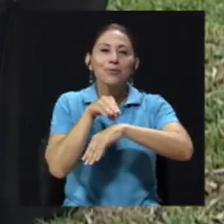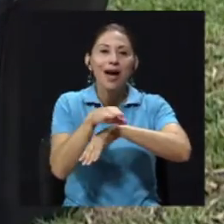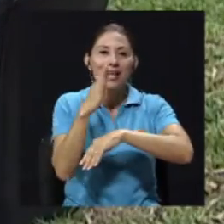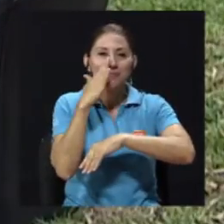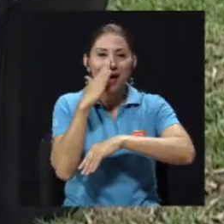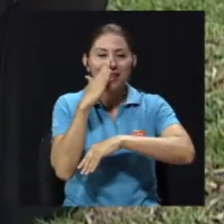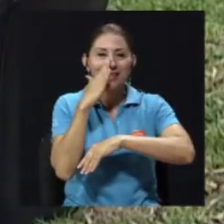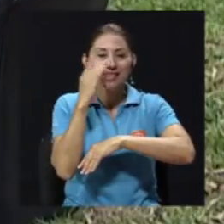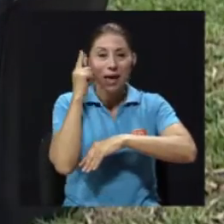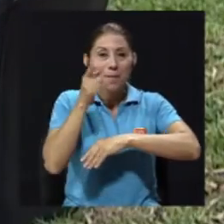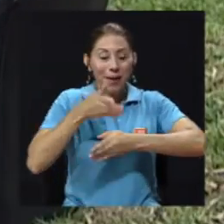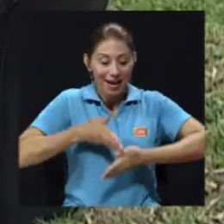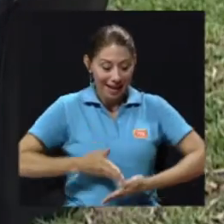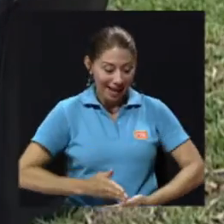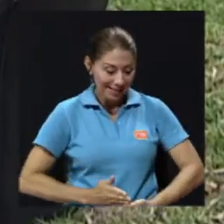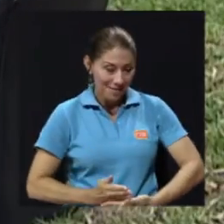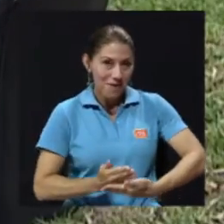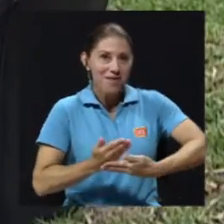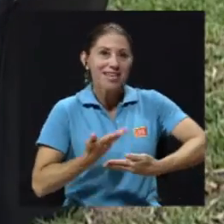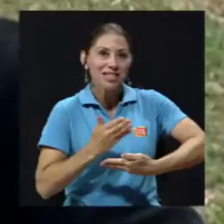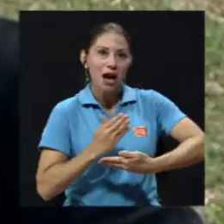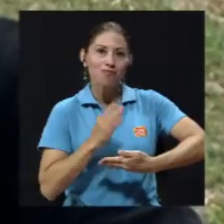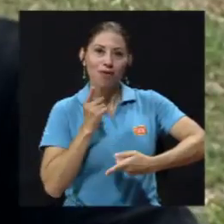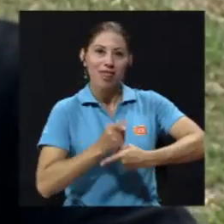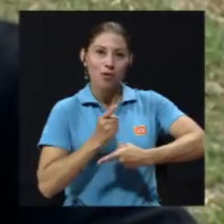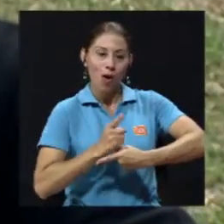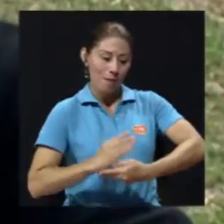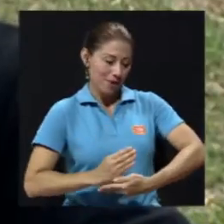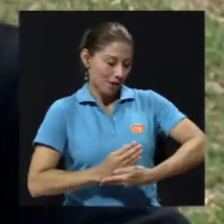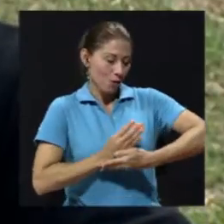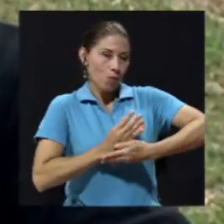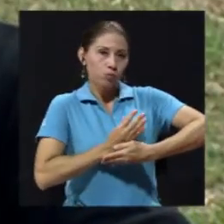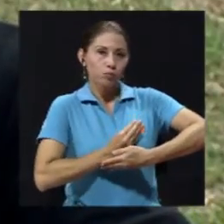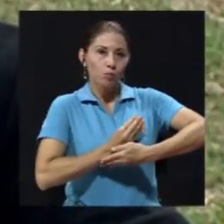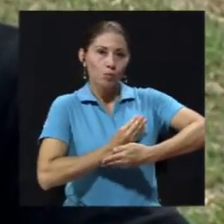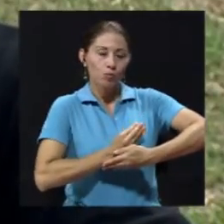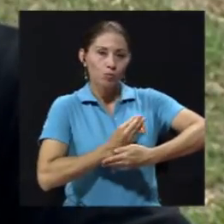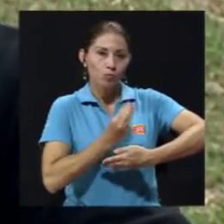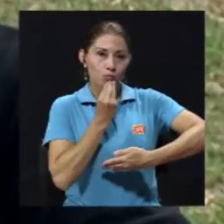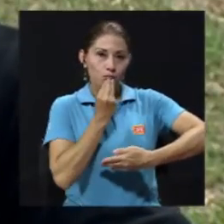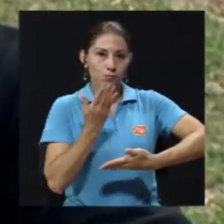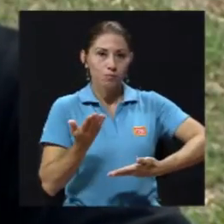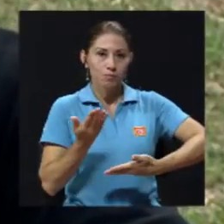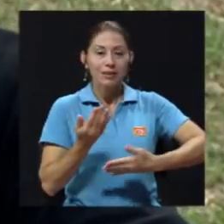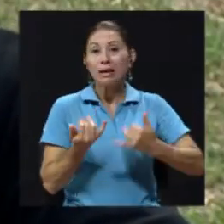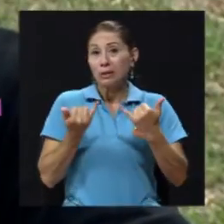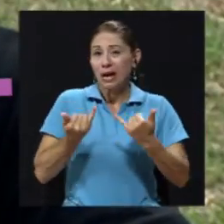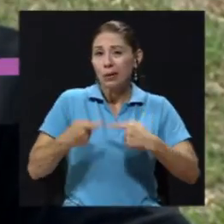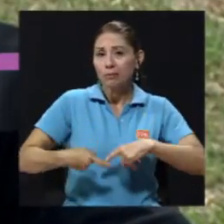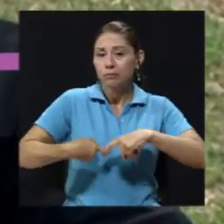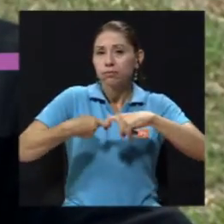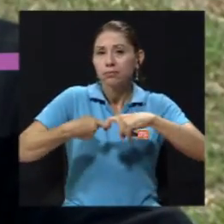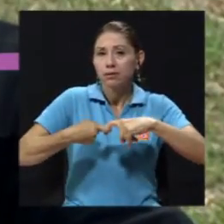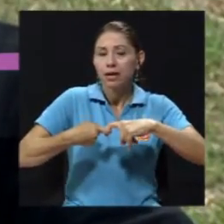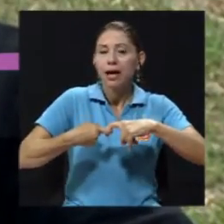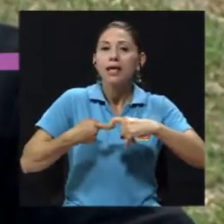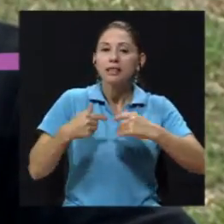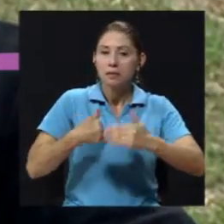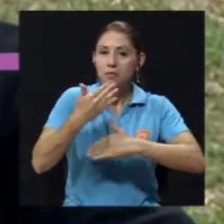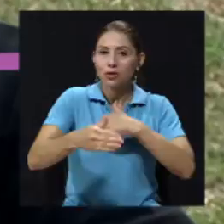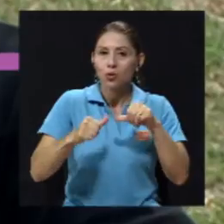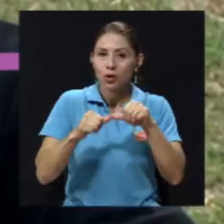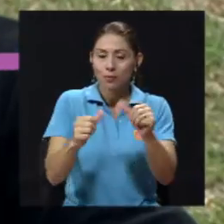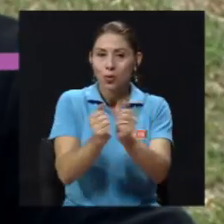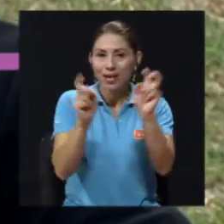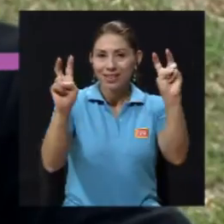que ese bebé se pegue adecuadamente al pecho. Doctora, tal vez voy a hacer primero una pausa en este momento que me están solicitando para volver con